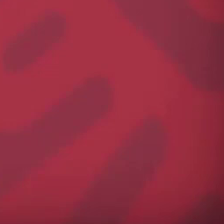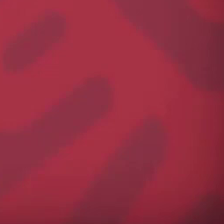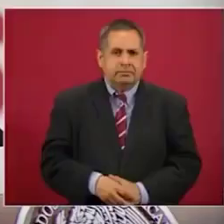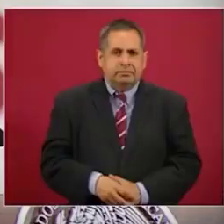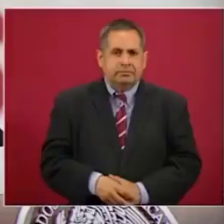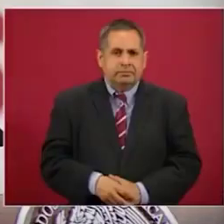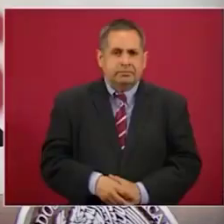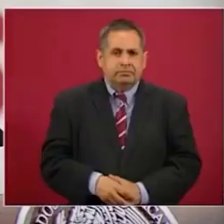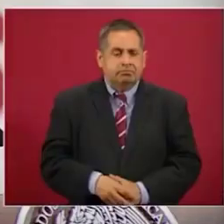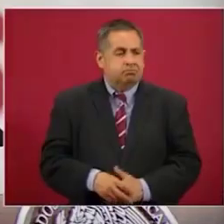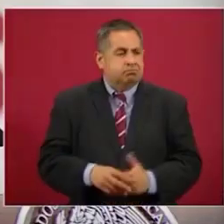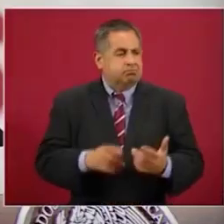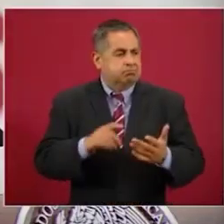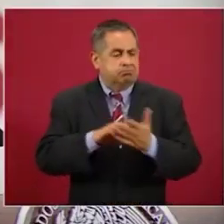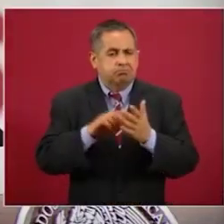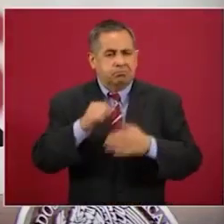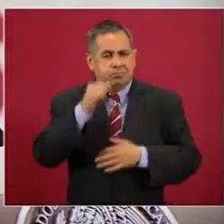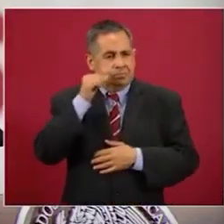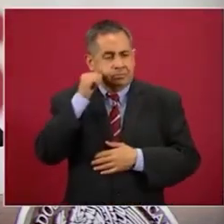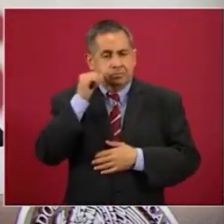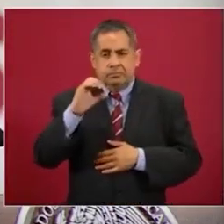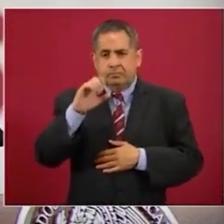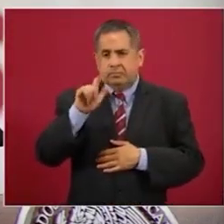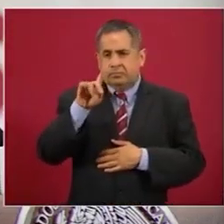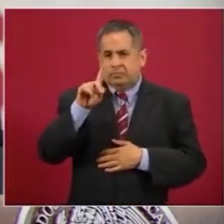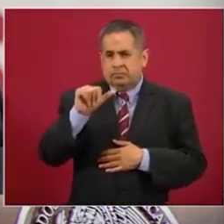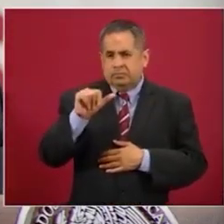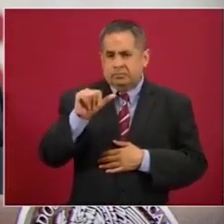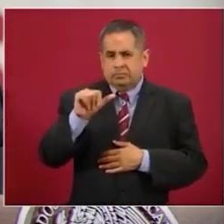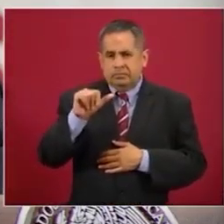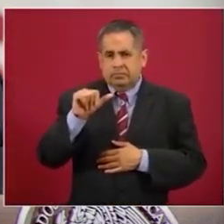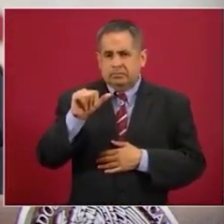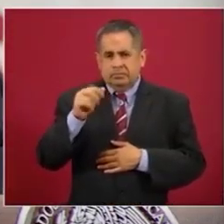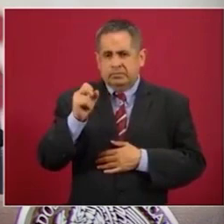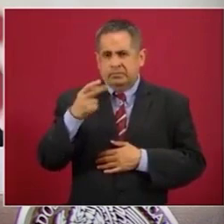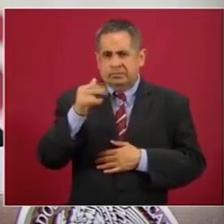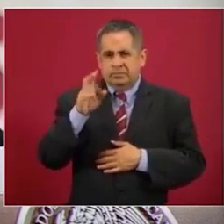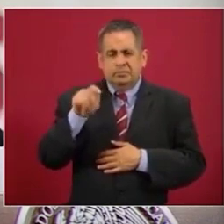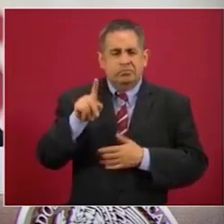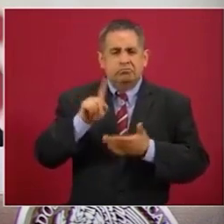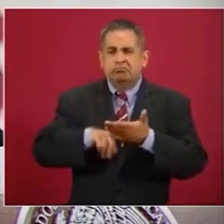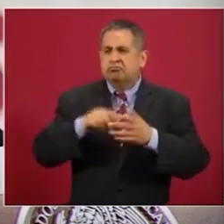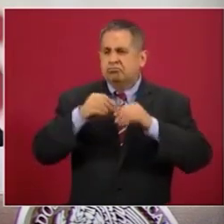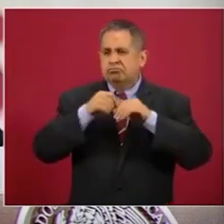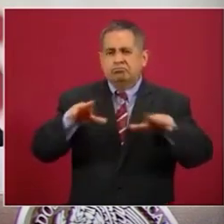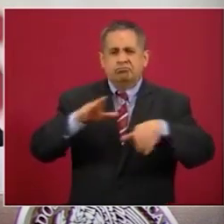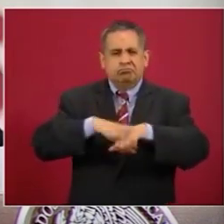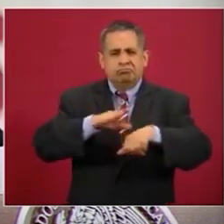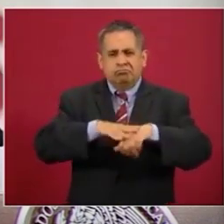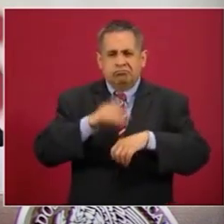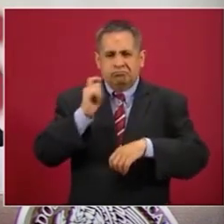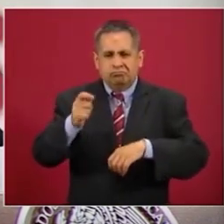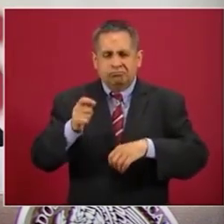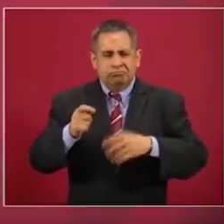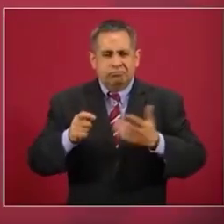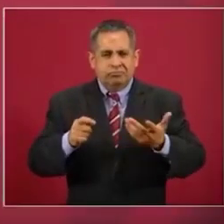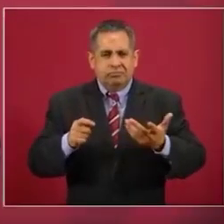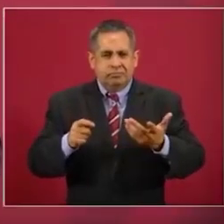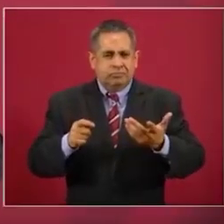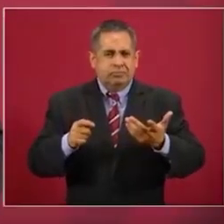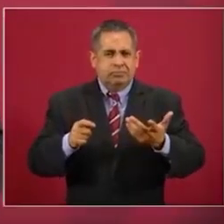Ayer, Claudia Shema dio a conocer de una